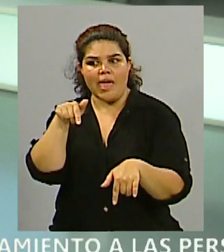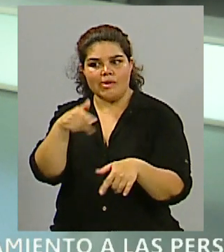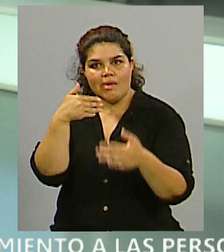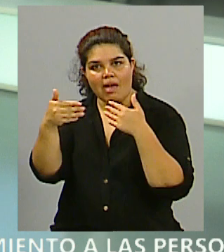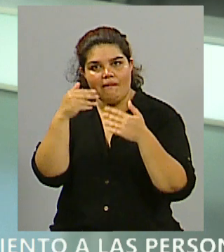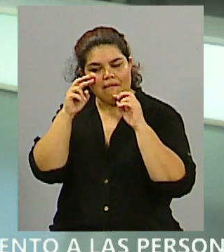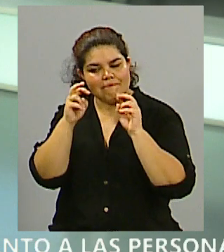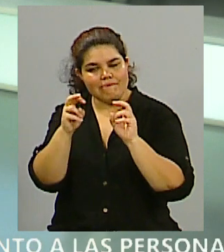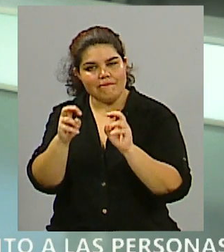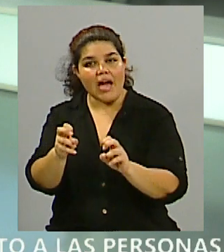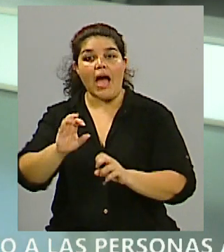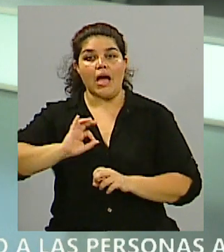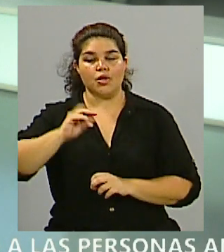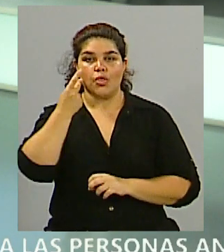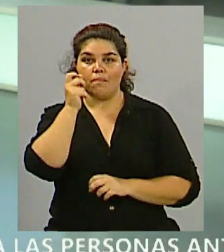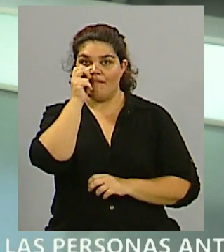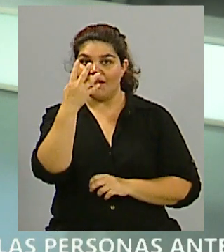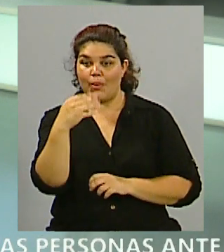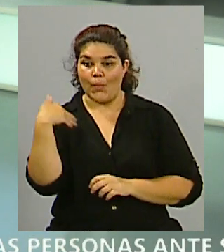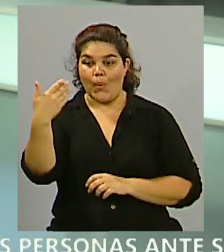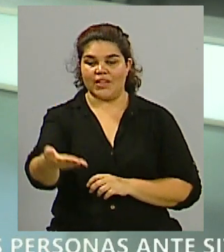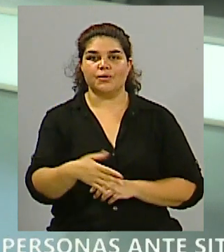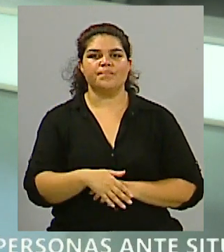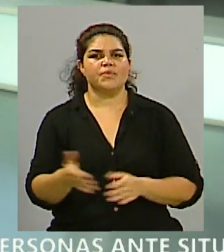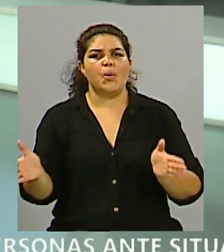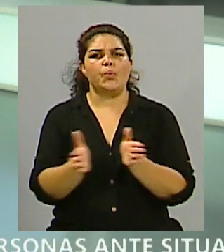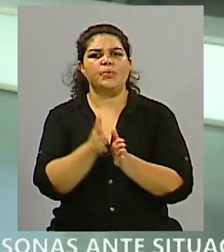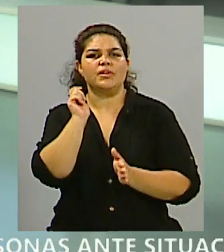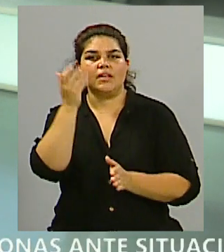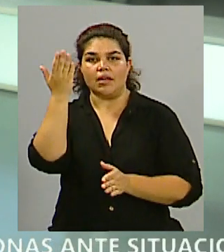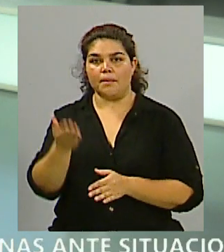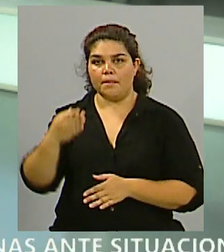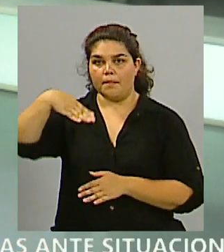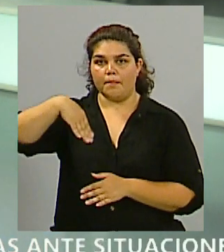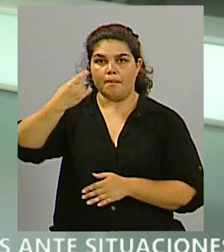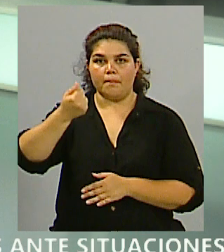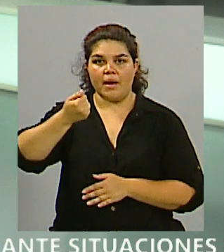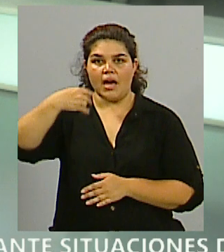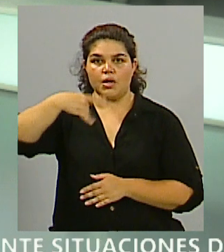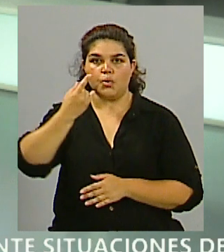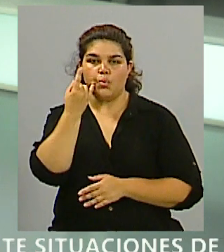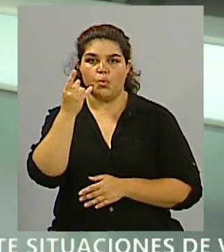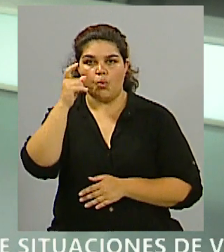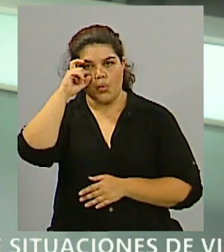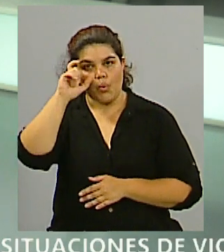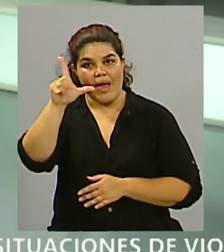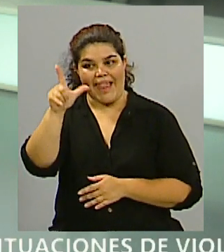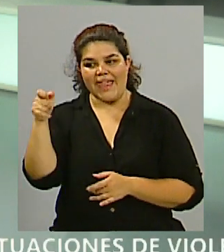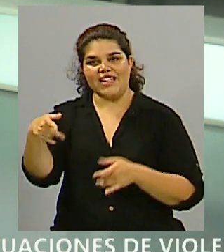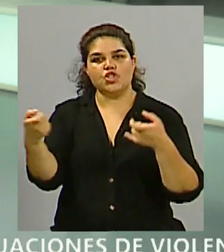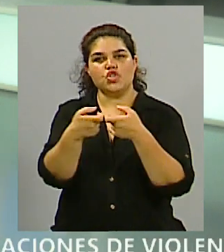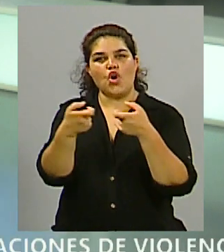2024. Lo vamos a hacer con Manuel Misili, que es socio gerente de MCL Estudio, a quien tenemos en comunicación.